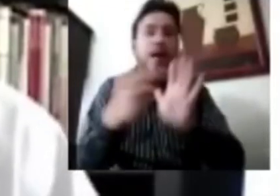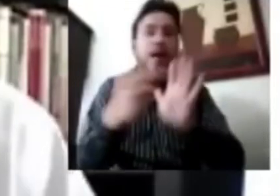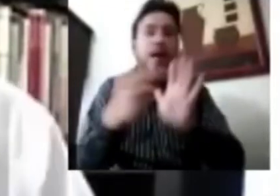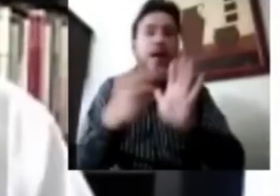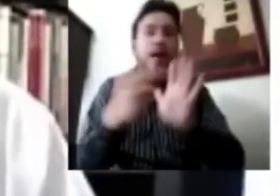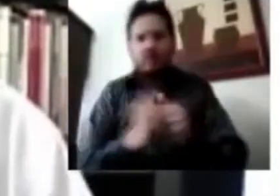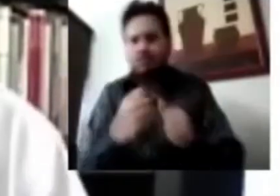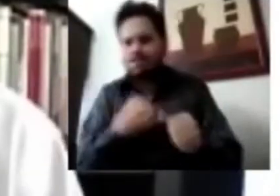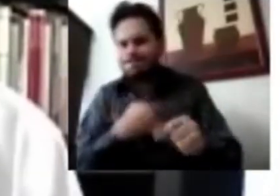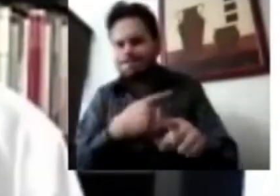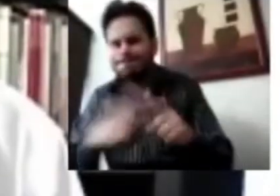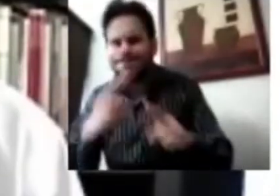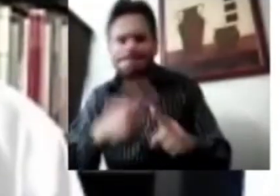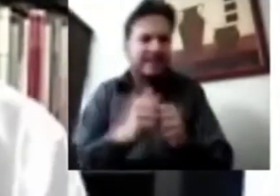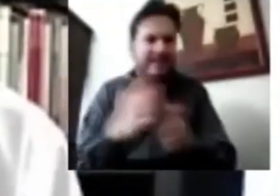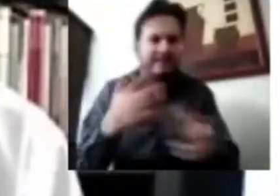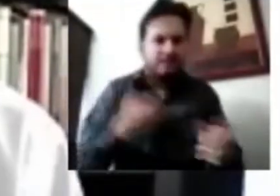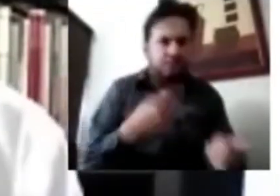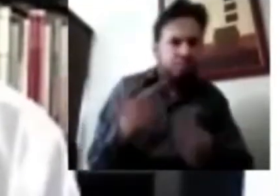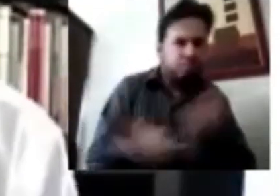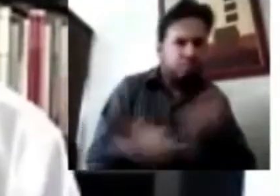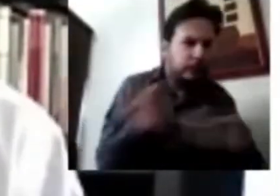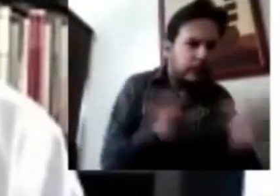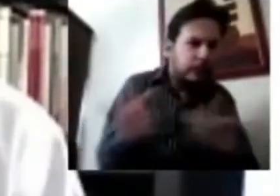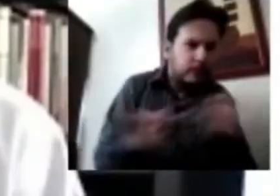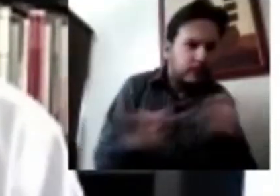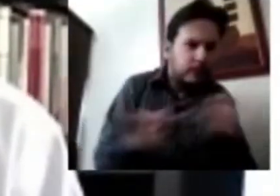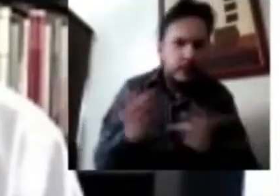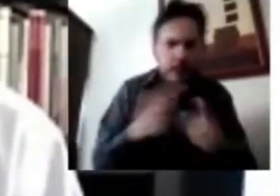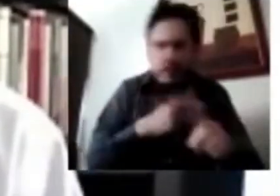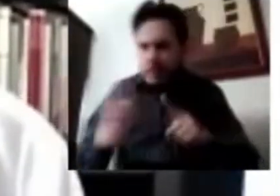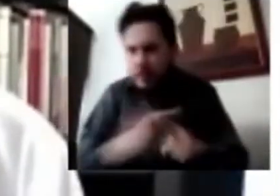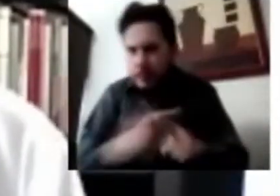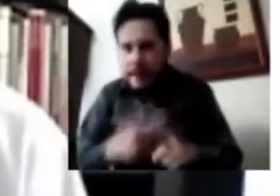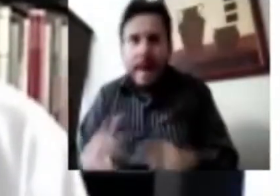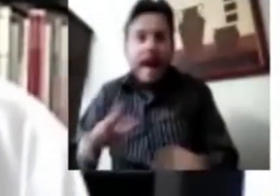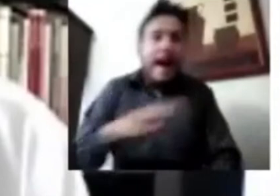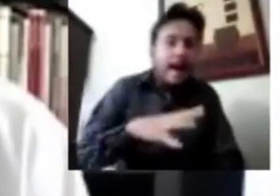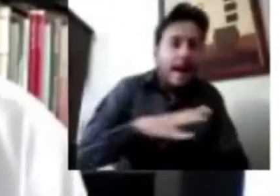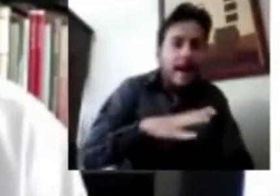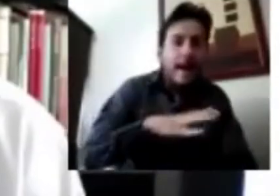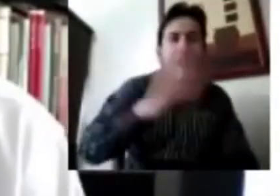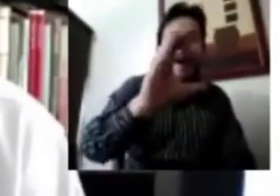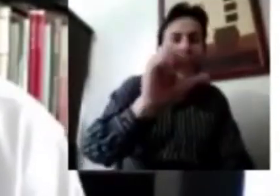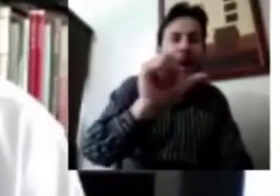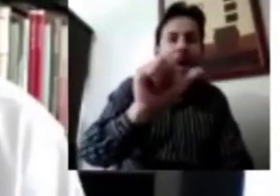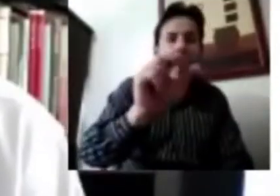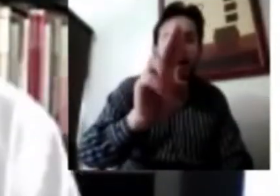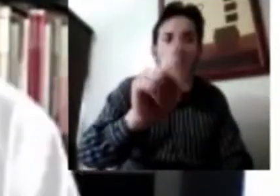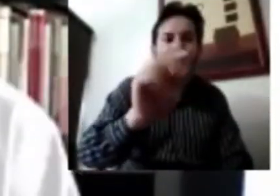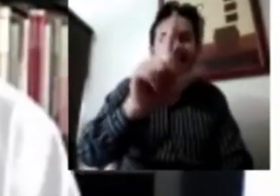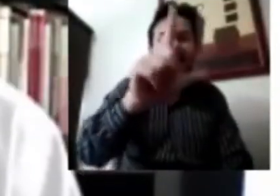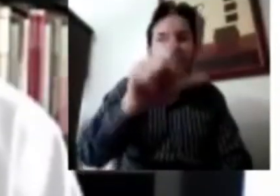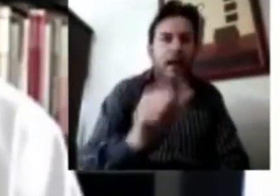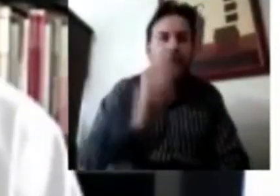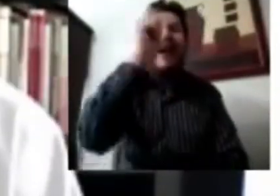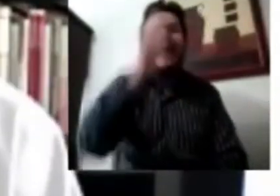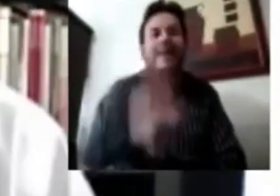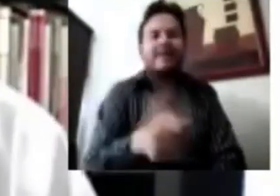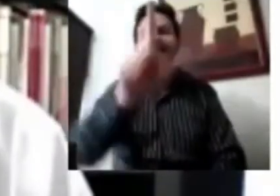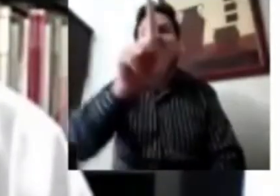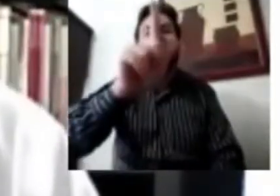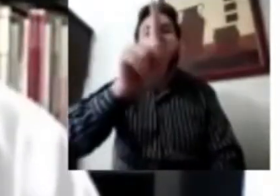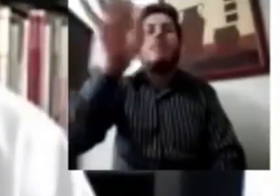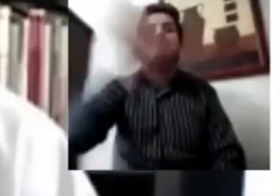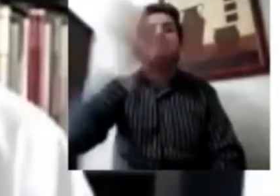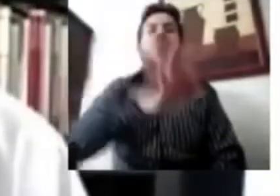las encuestas recientes, Mónica, es que hay una actitud de cautela. 70% de los mexicanos, por lo menos en